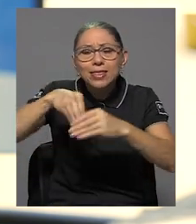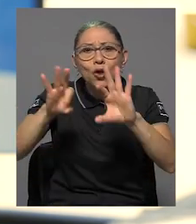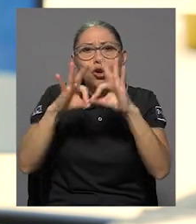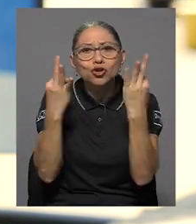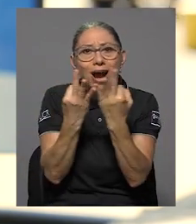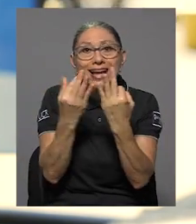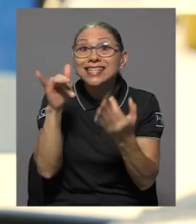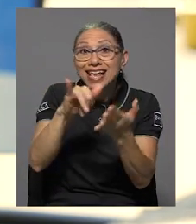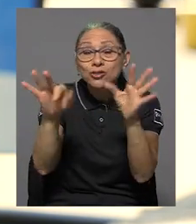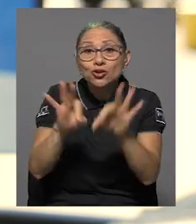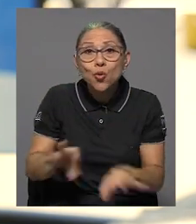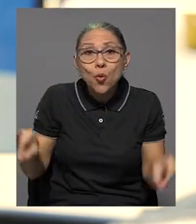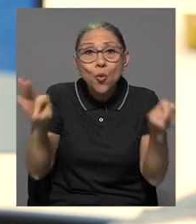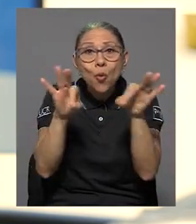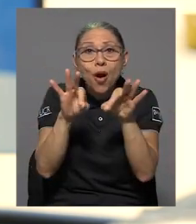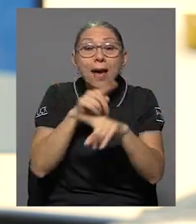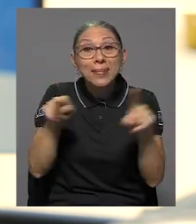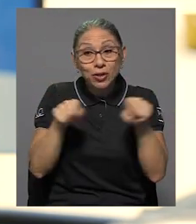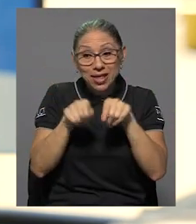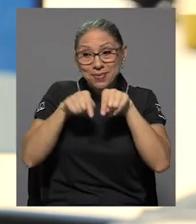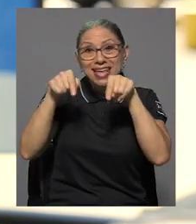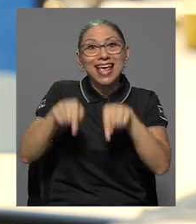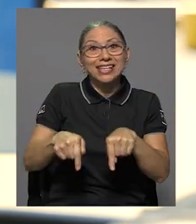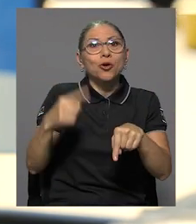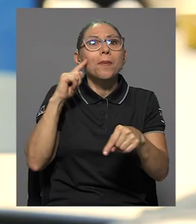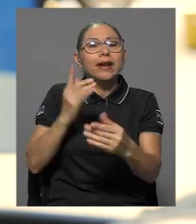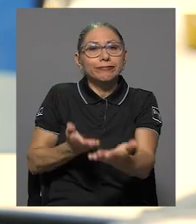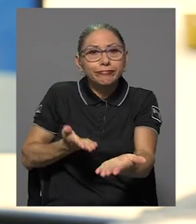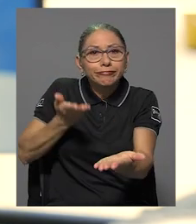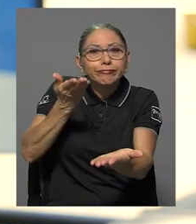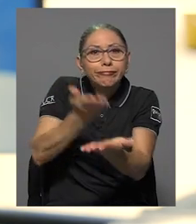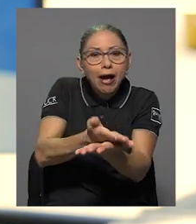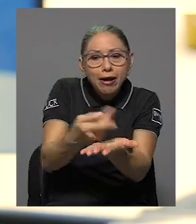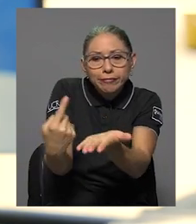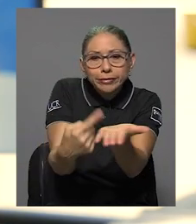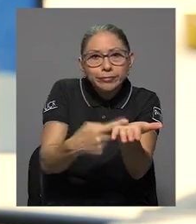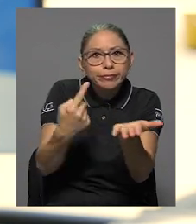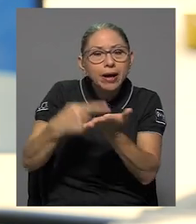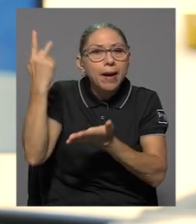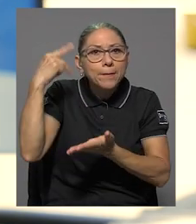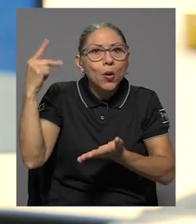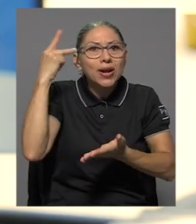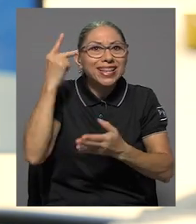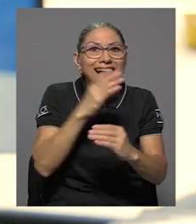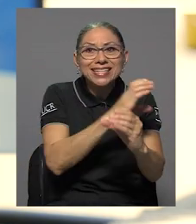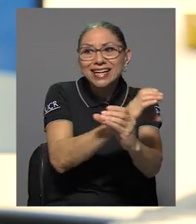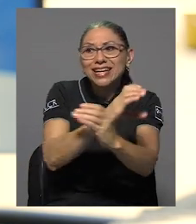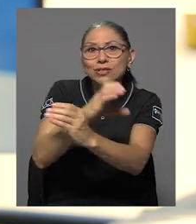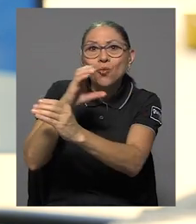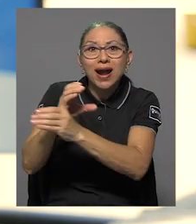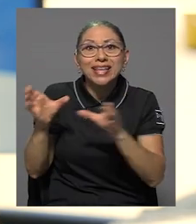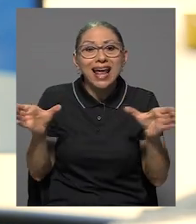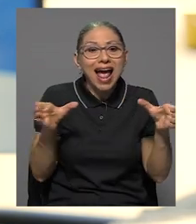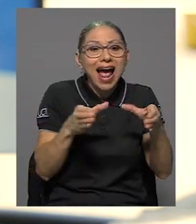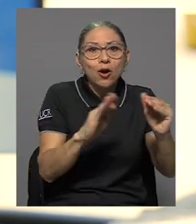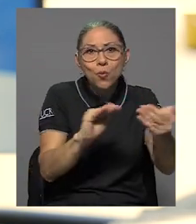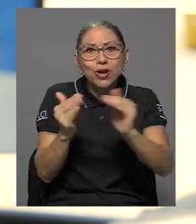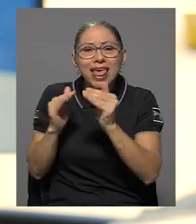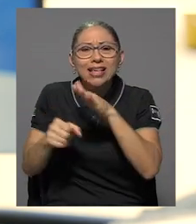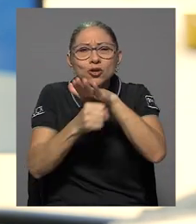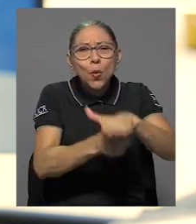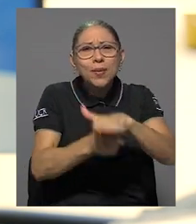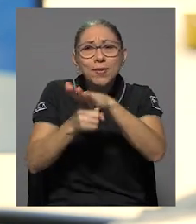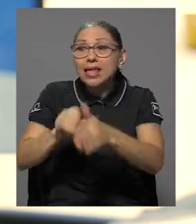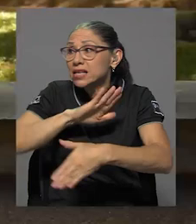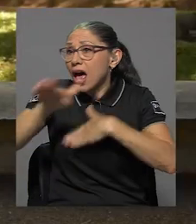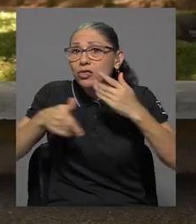y eso es fundamental, pero que también este hecho histórico sirva para traer sobre la mesa políticas que resguarden y protejan a estas comunidades